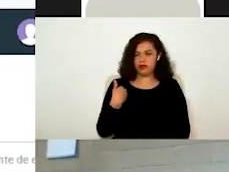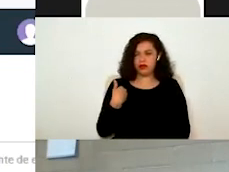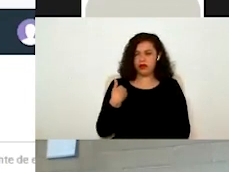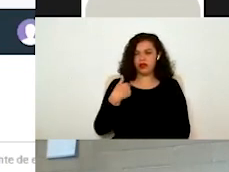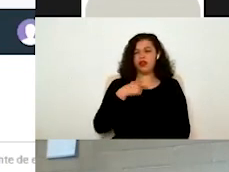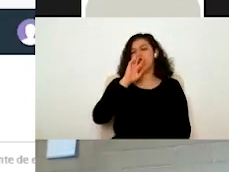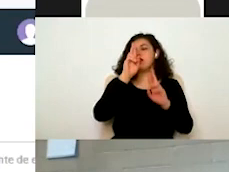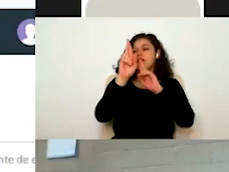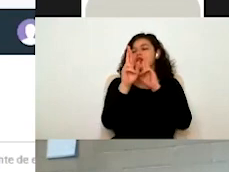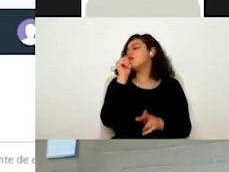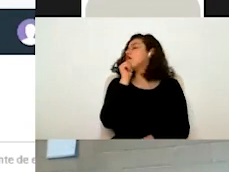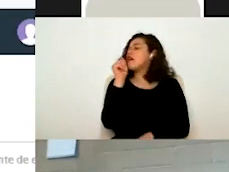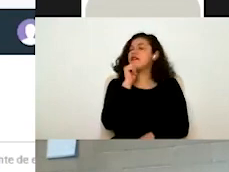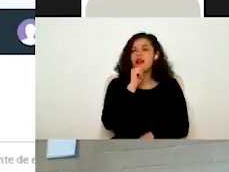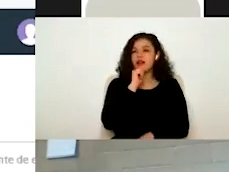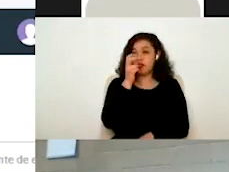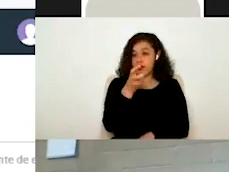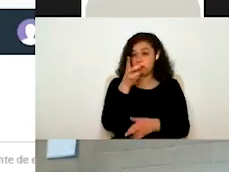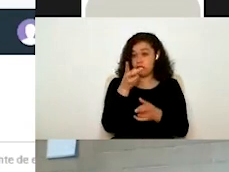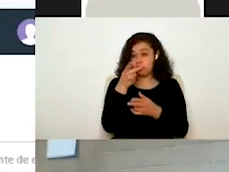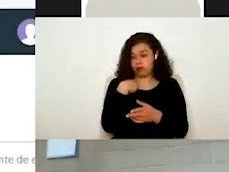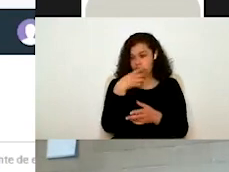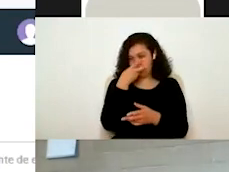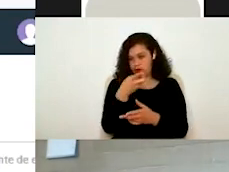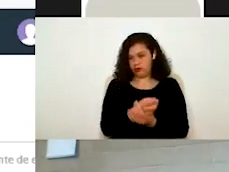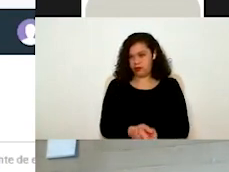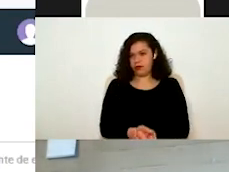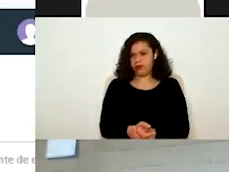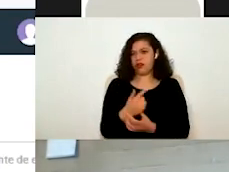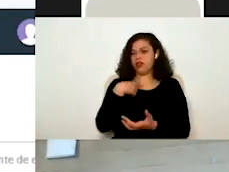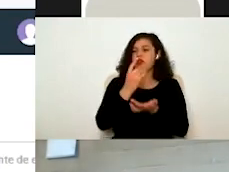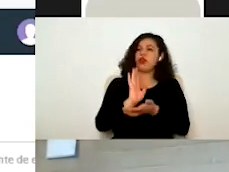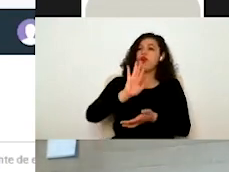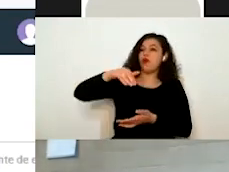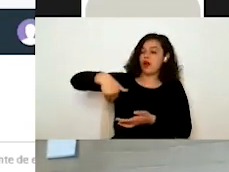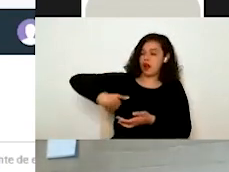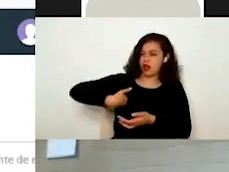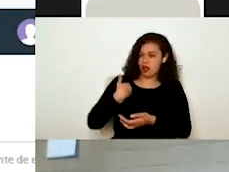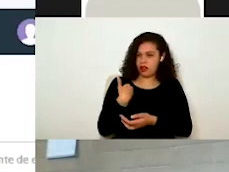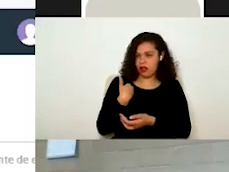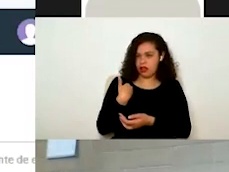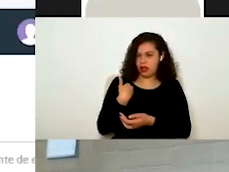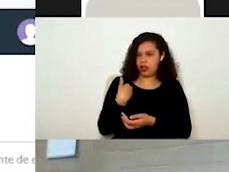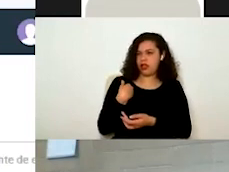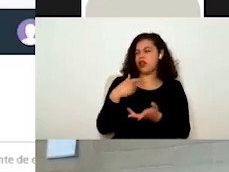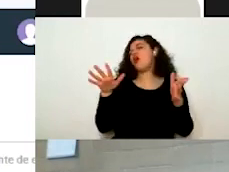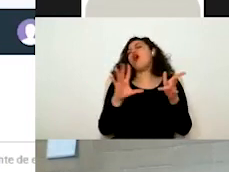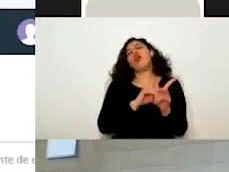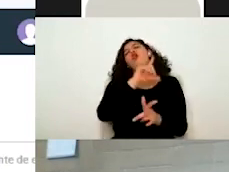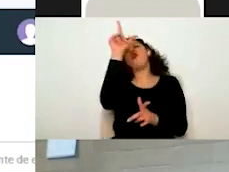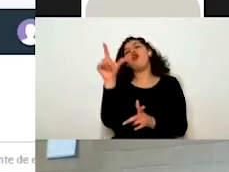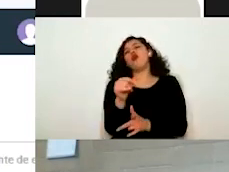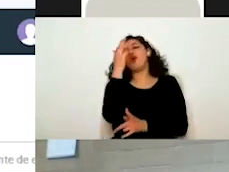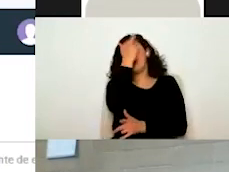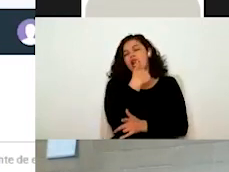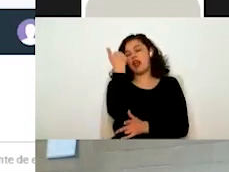requerimiento, es súper importante señalar esto. Aquí lo único que hemos hecho es guardarlo. Si yo a lo mejor quiero hacerle una revisión con algún